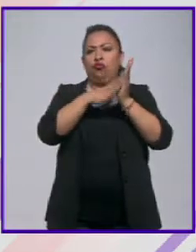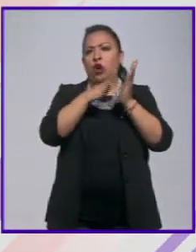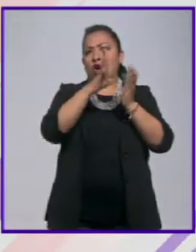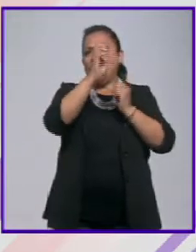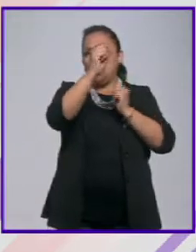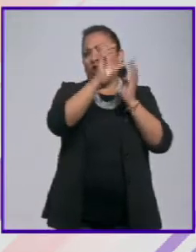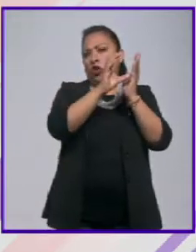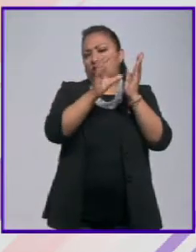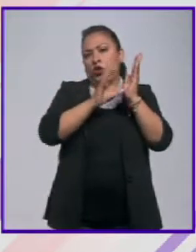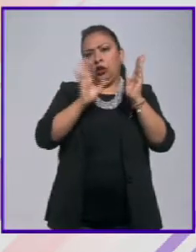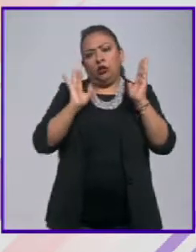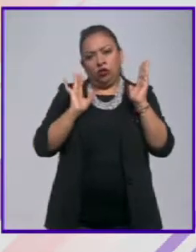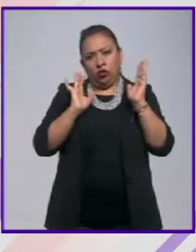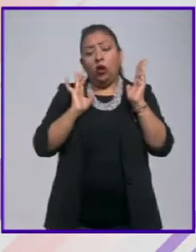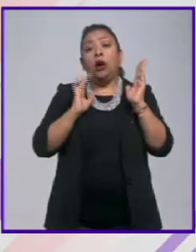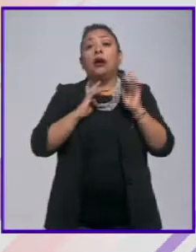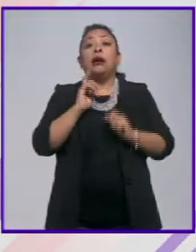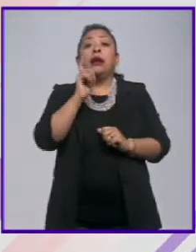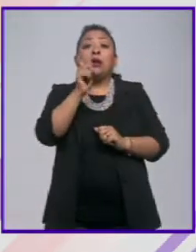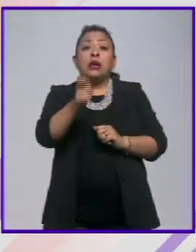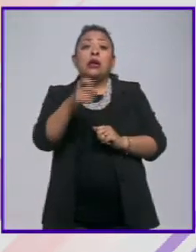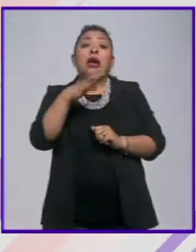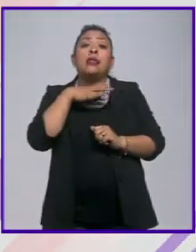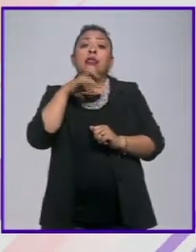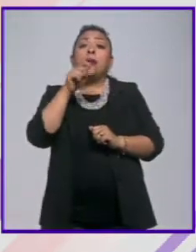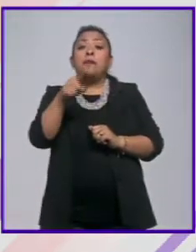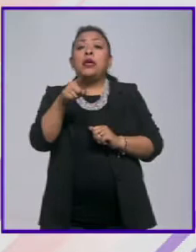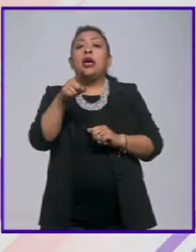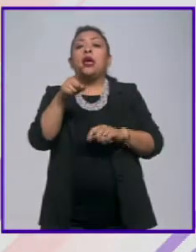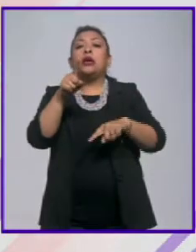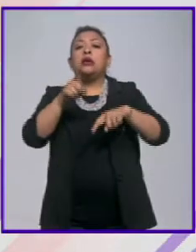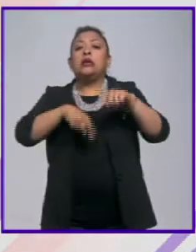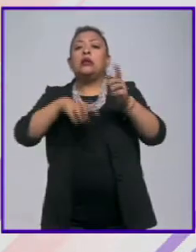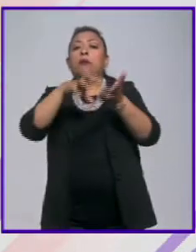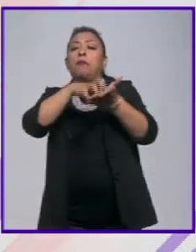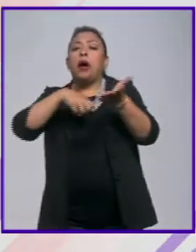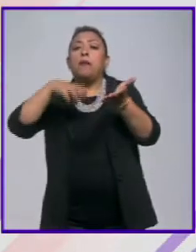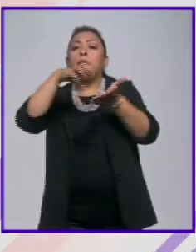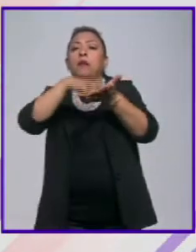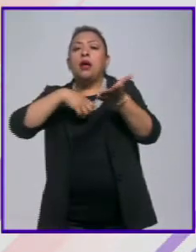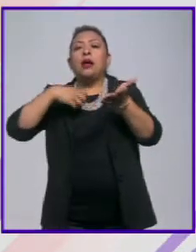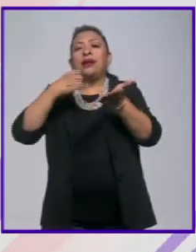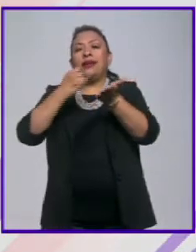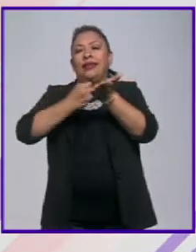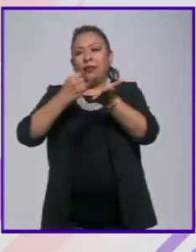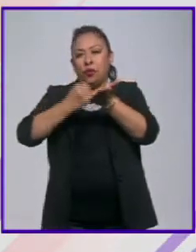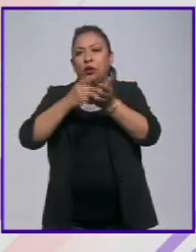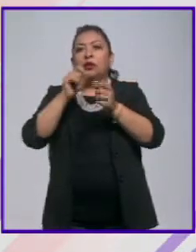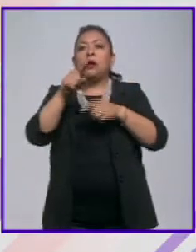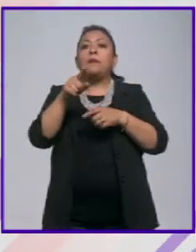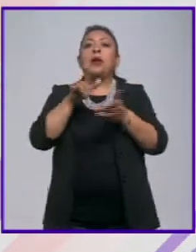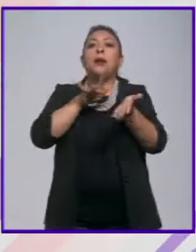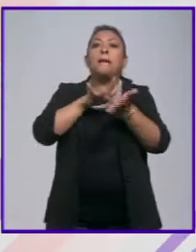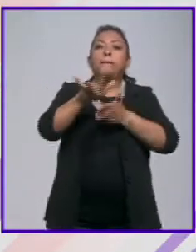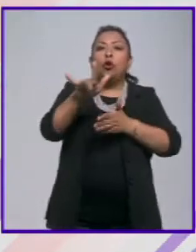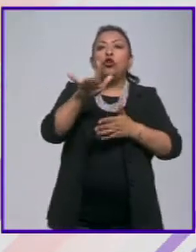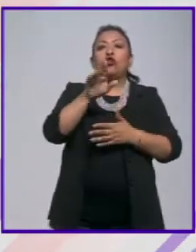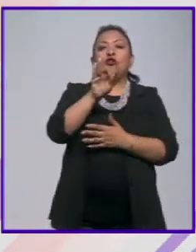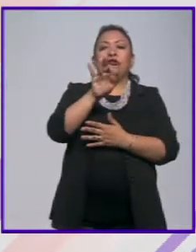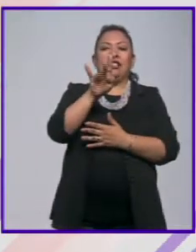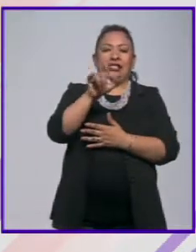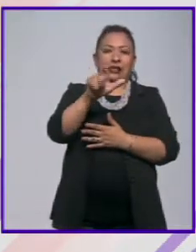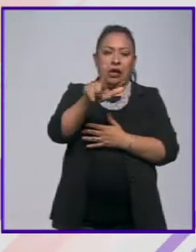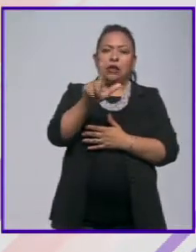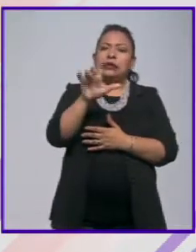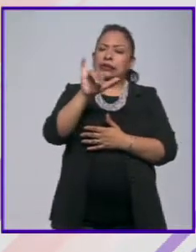es el hecho de que tienes una serie de deducciones fiscales y de estímulos fiscales si es una conquista como tú dices pero